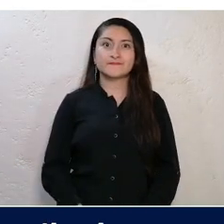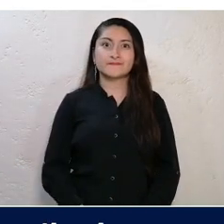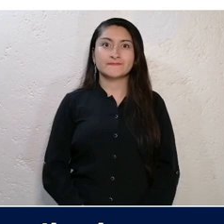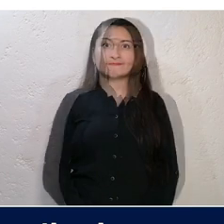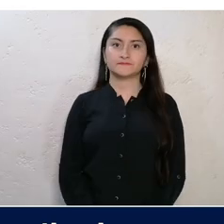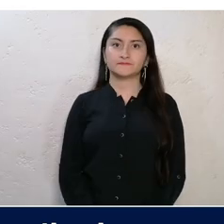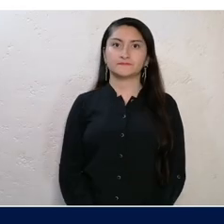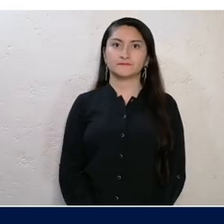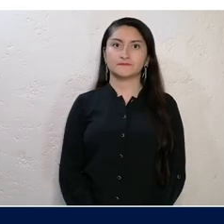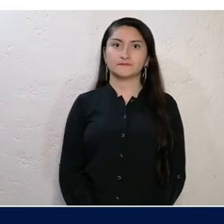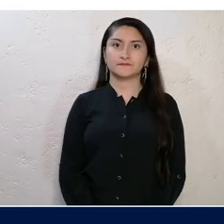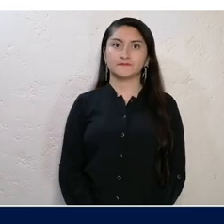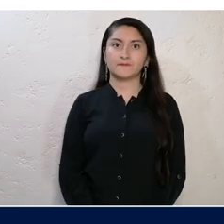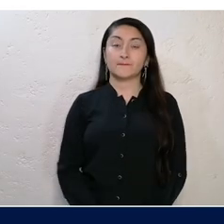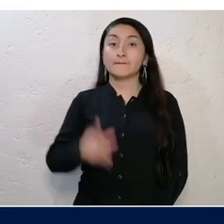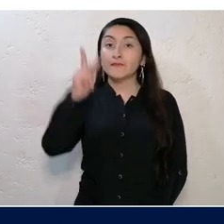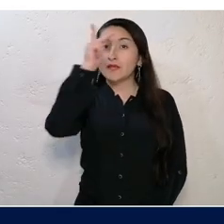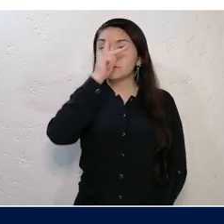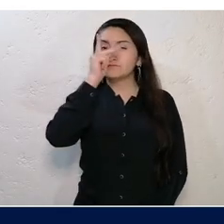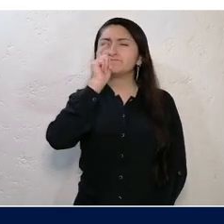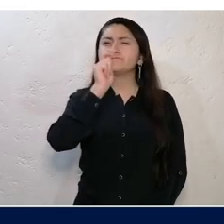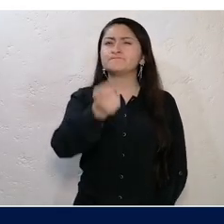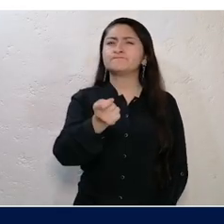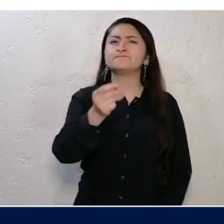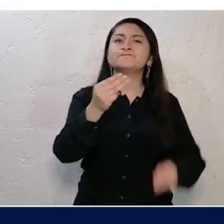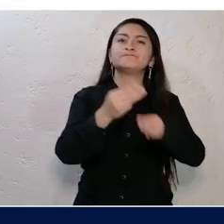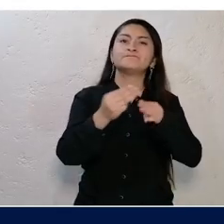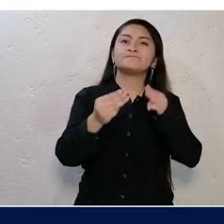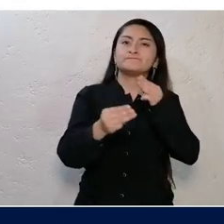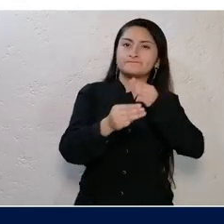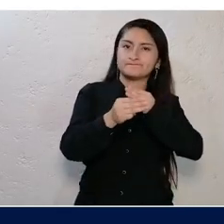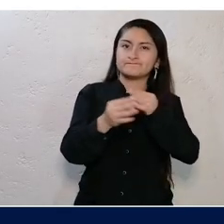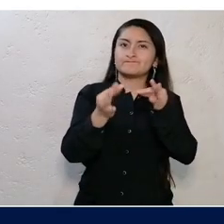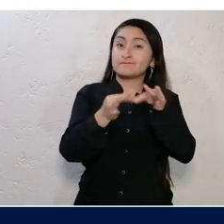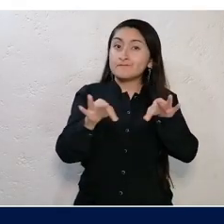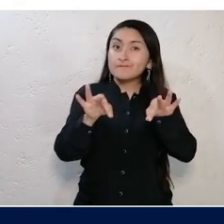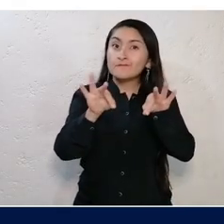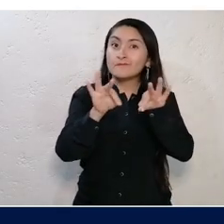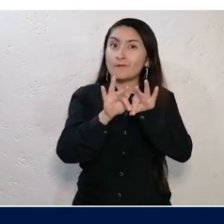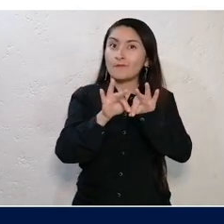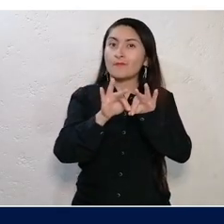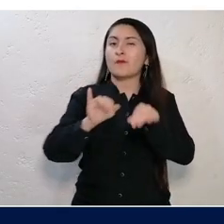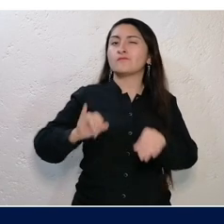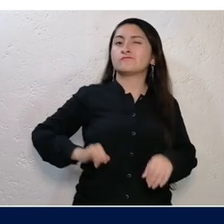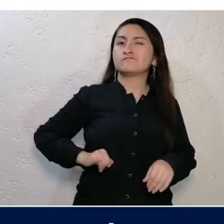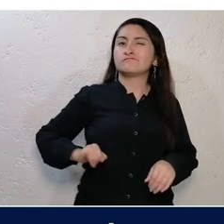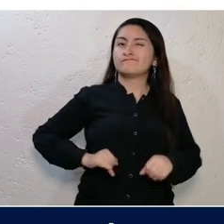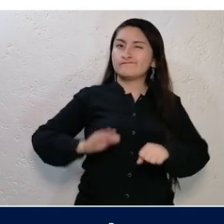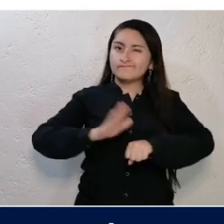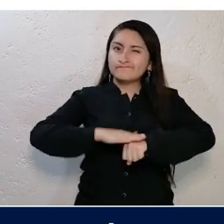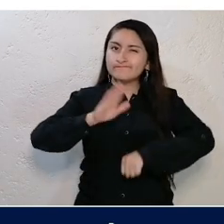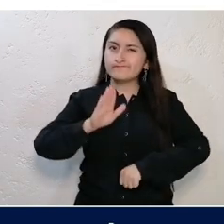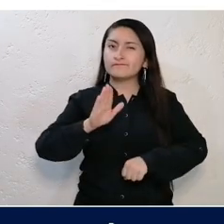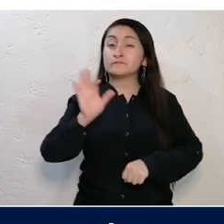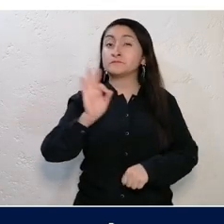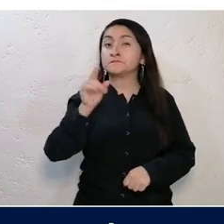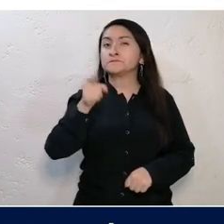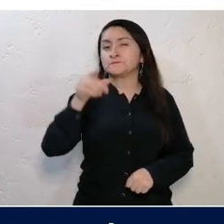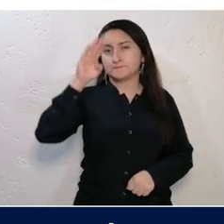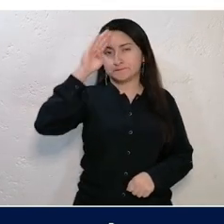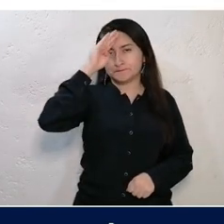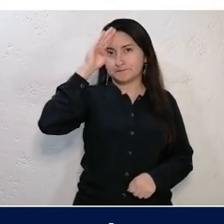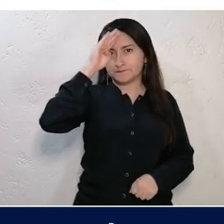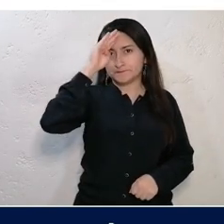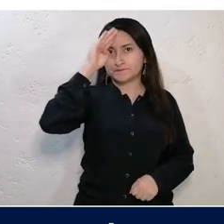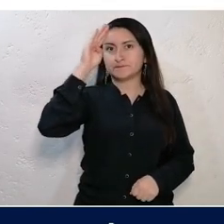y aprendizajes con relación a esta profesión. Te aseguro que al hacerlo, descubrirás que la